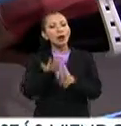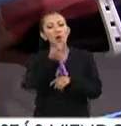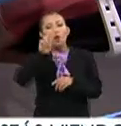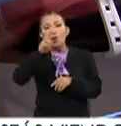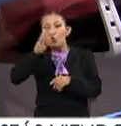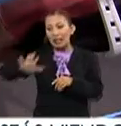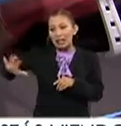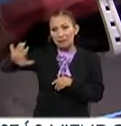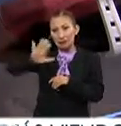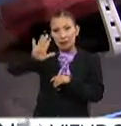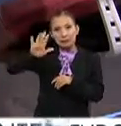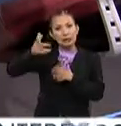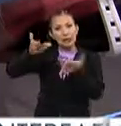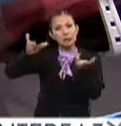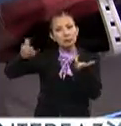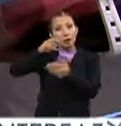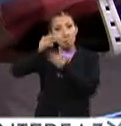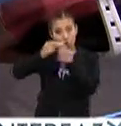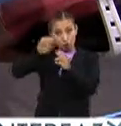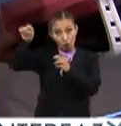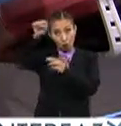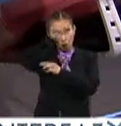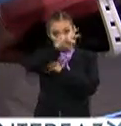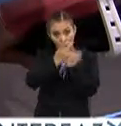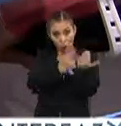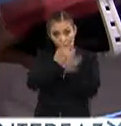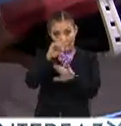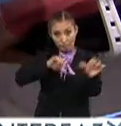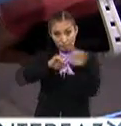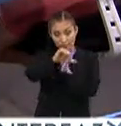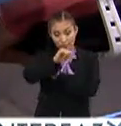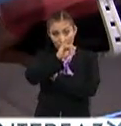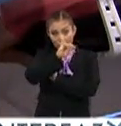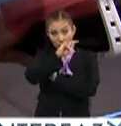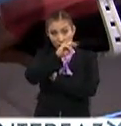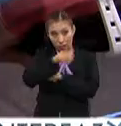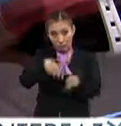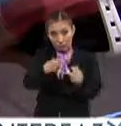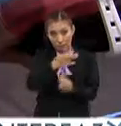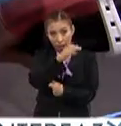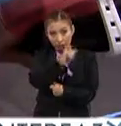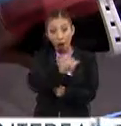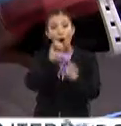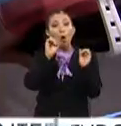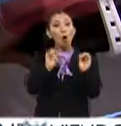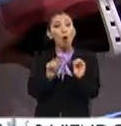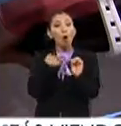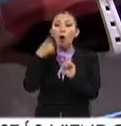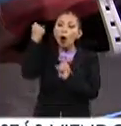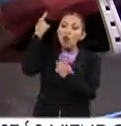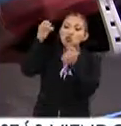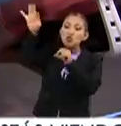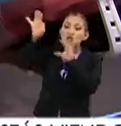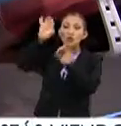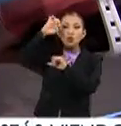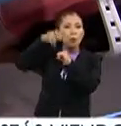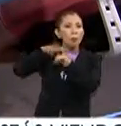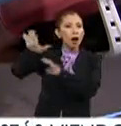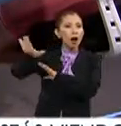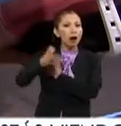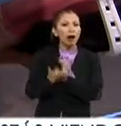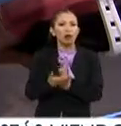¿son universidades en prácticamente todo el mundo este programa de movilidad que ofrece el Politécnico Nacional o están restringidas, por ejemplo, a Europa?